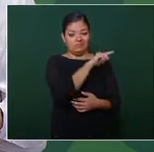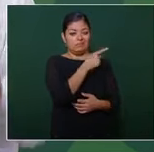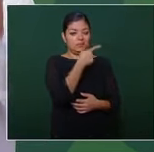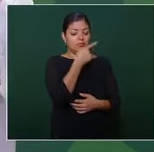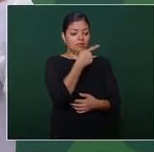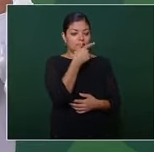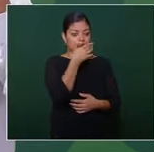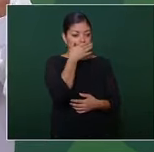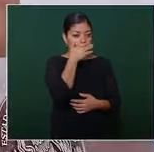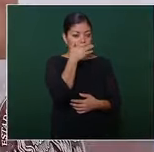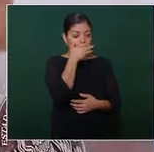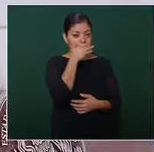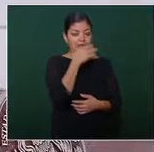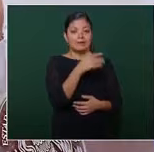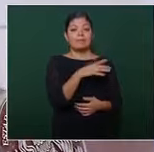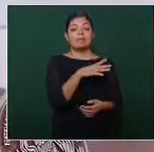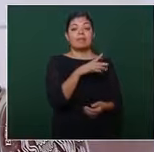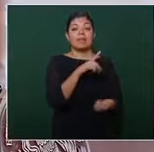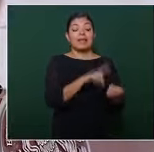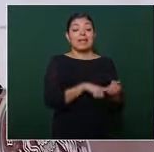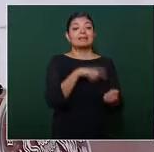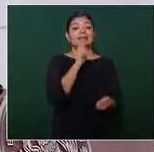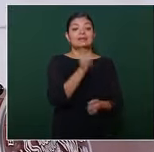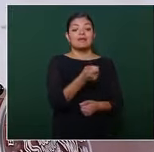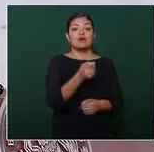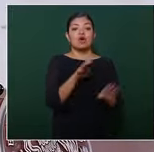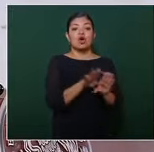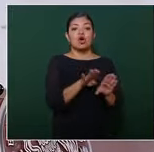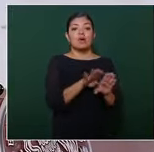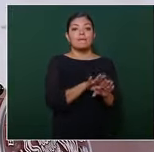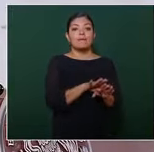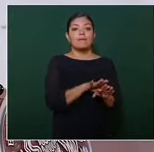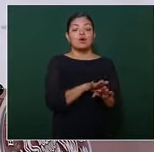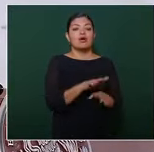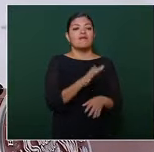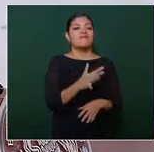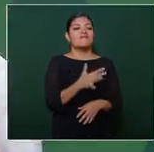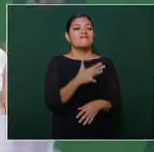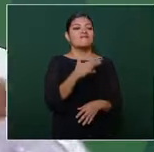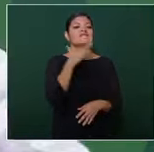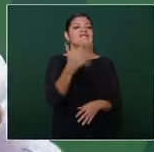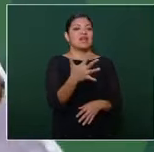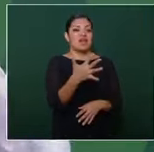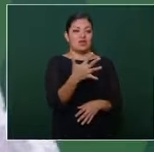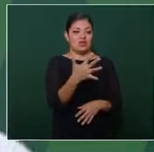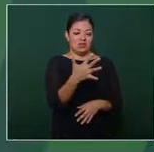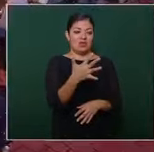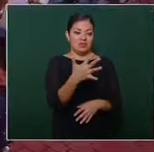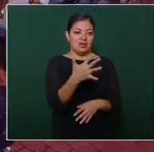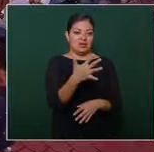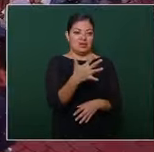de que es fraude legal lo de